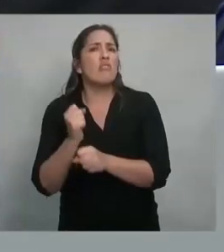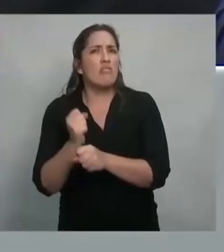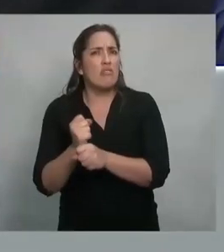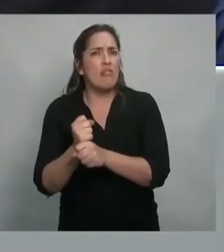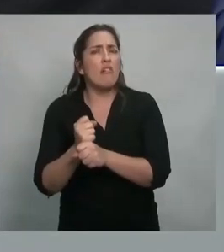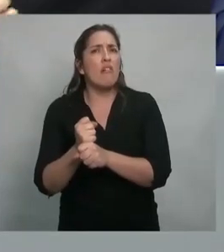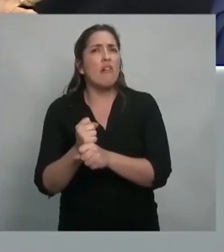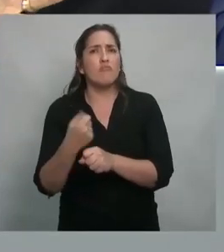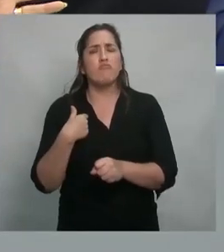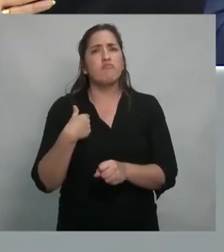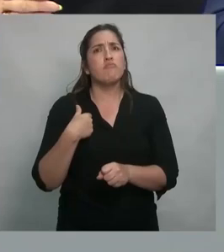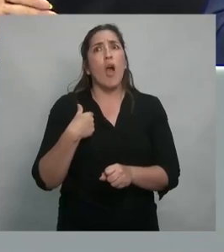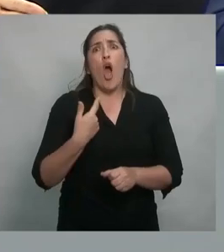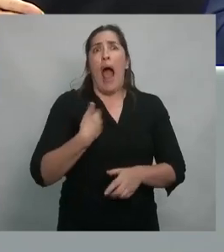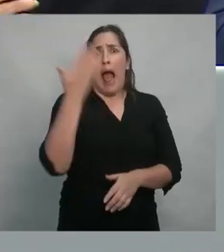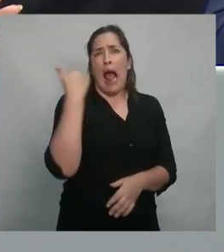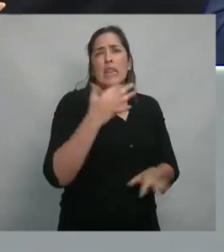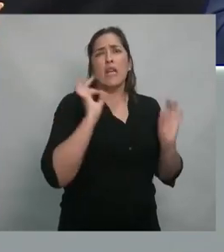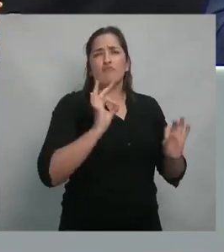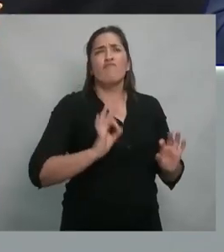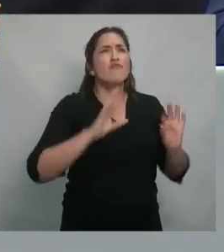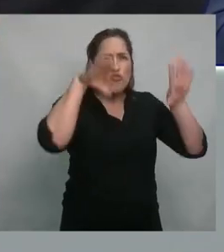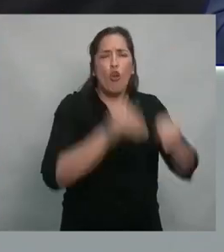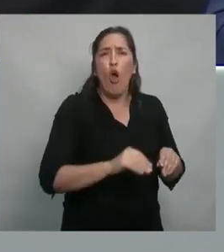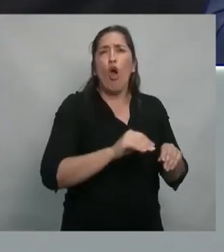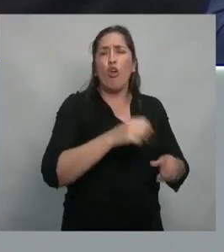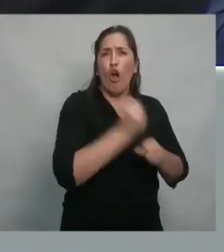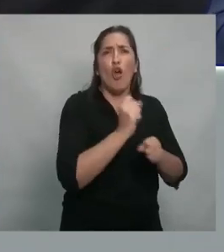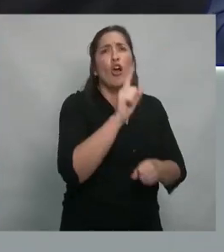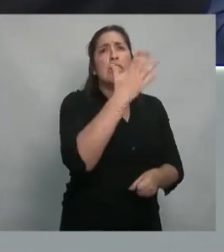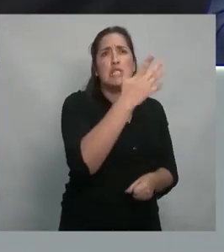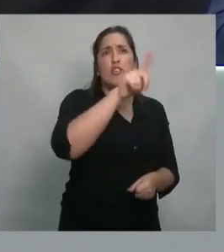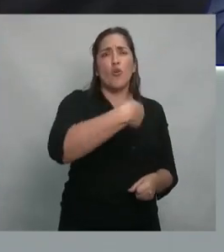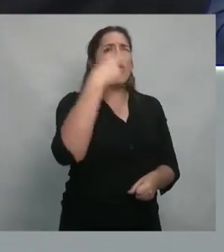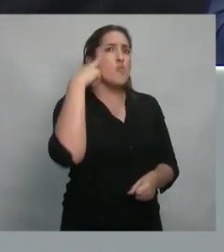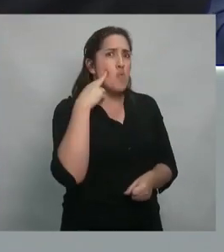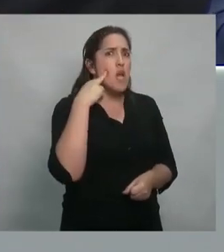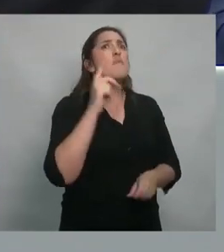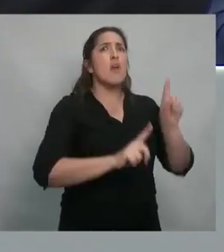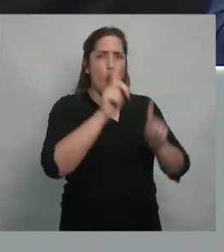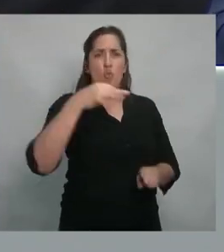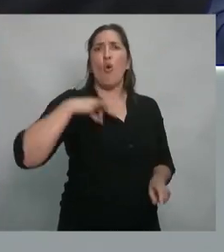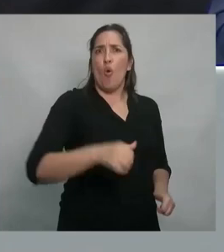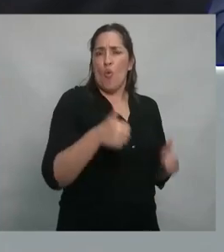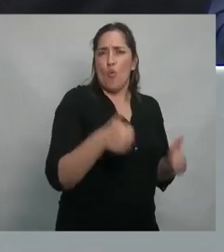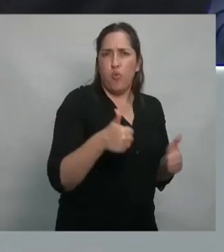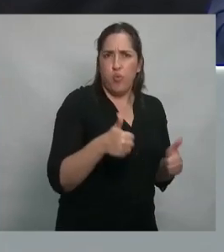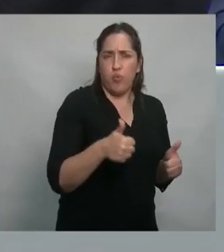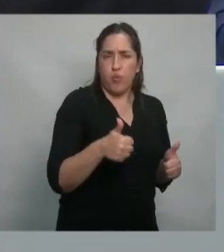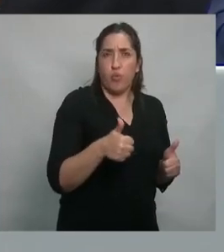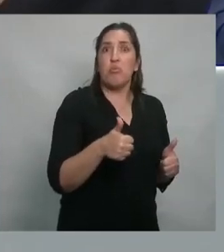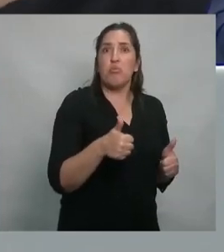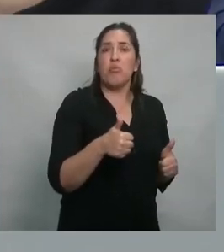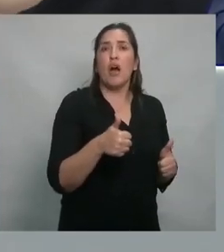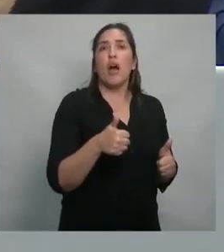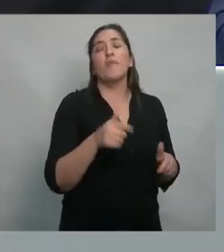Teníamos prácticamente un régimen no de pleno empleo, pero muy cercano, 5.9, algunos muy calificados, algunos con muy buenos salarios, porque también es